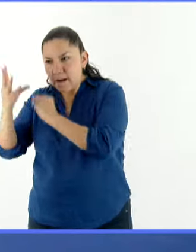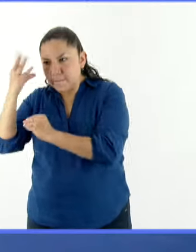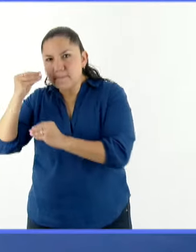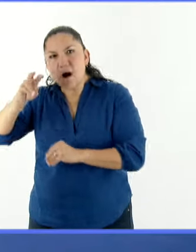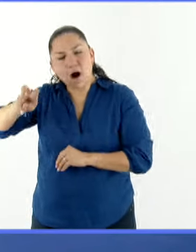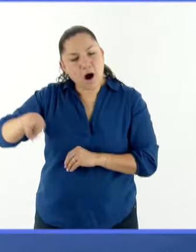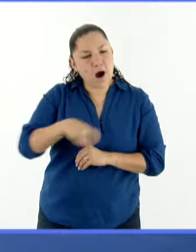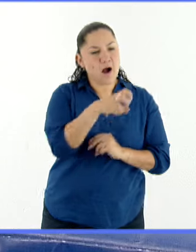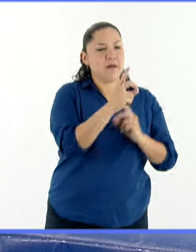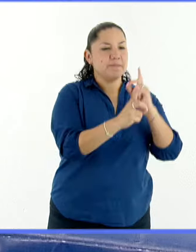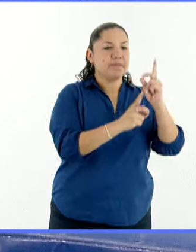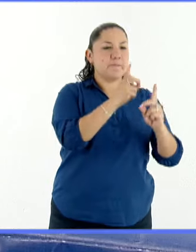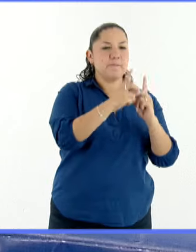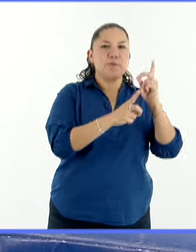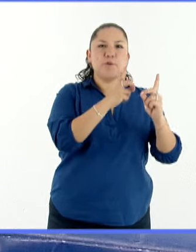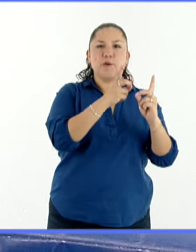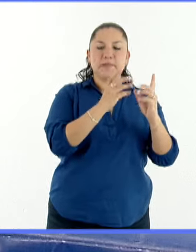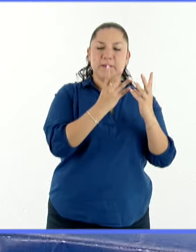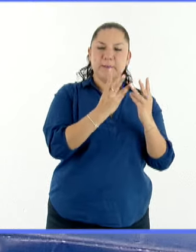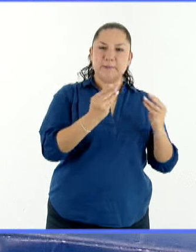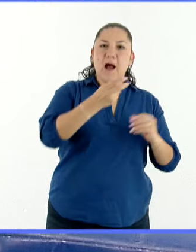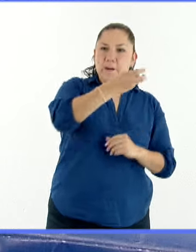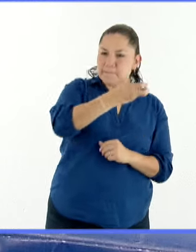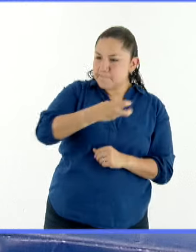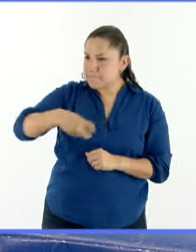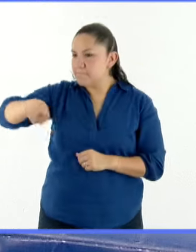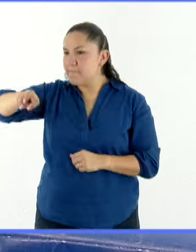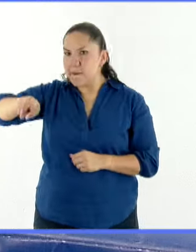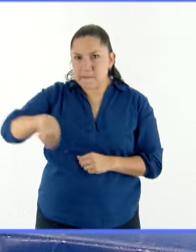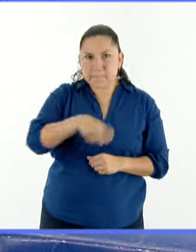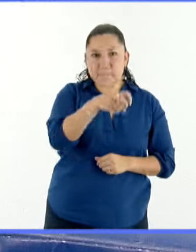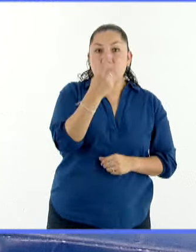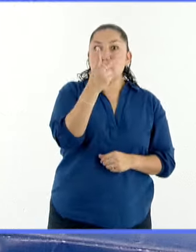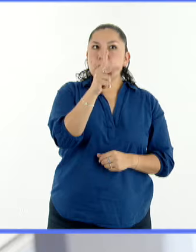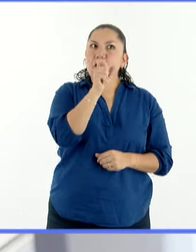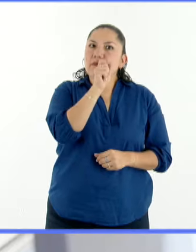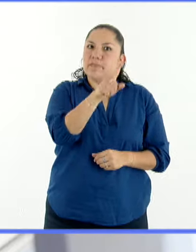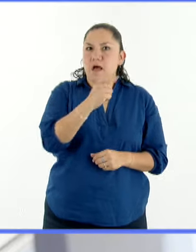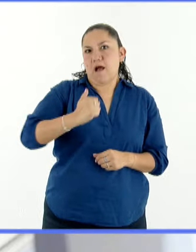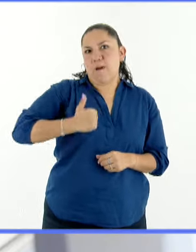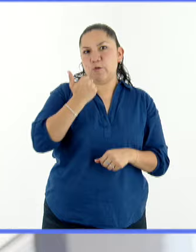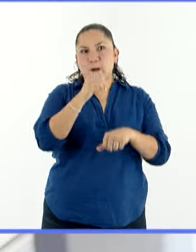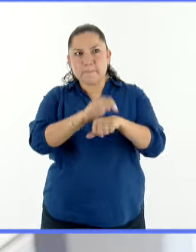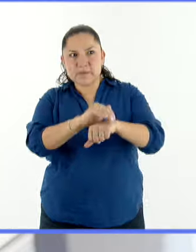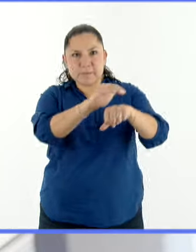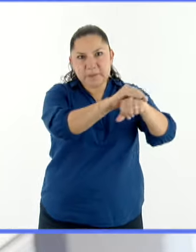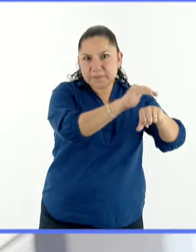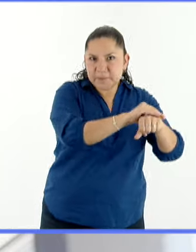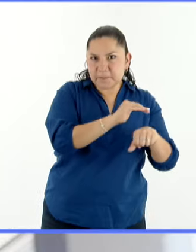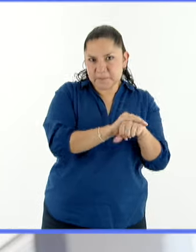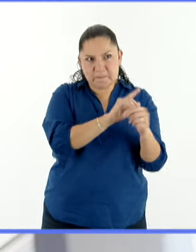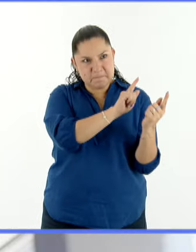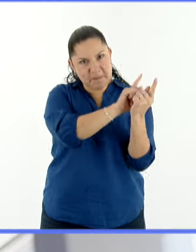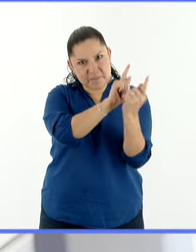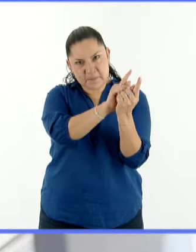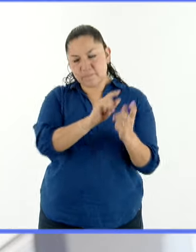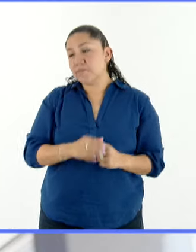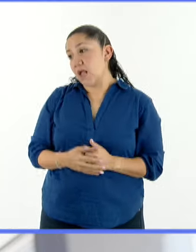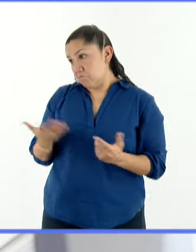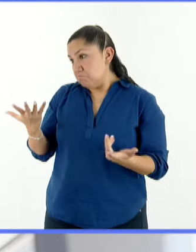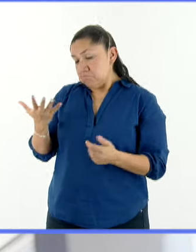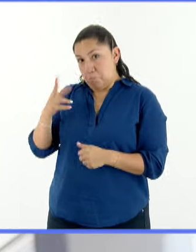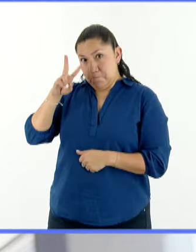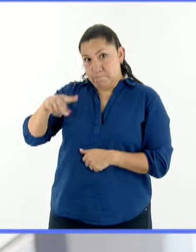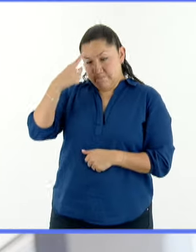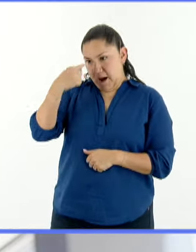tienen mucho valor. Creo que lo mejor que te deja el deporte siempre son las amistades, porque encuentras personas con tus mismos